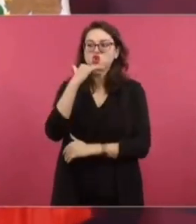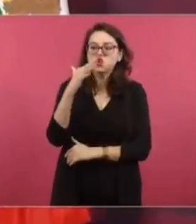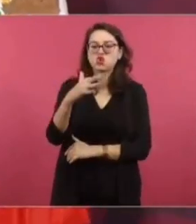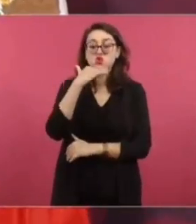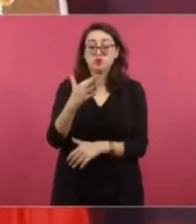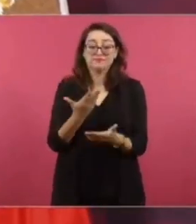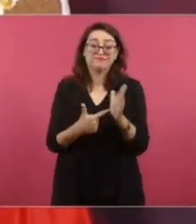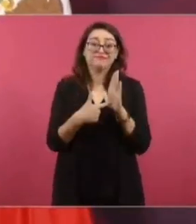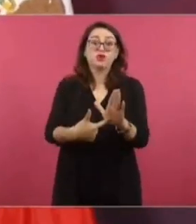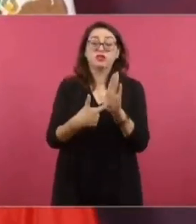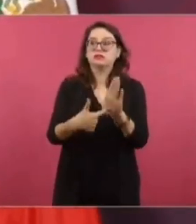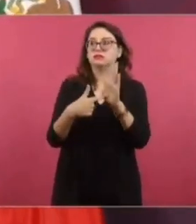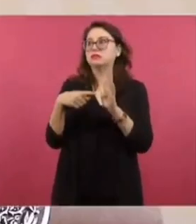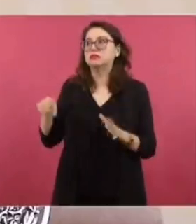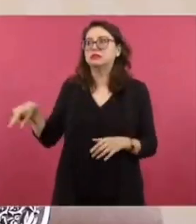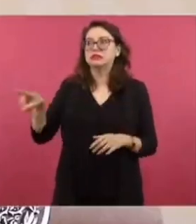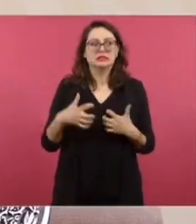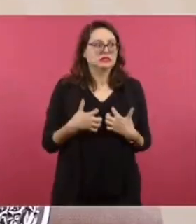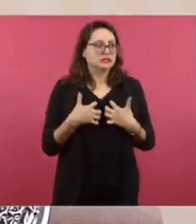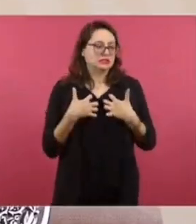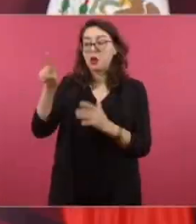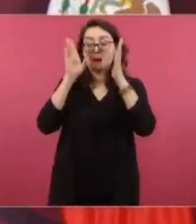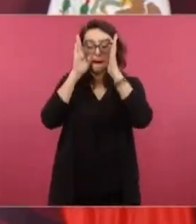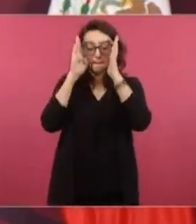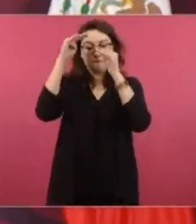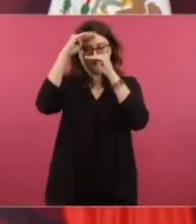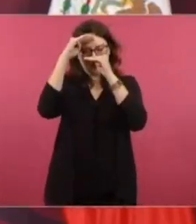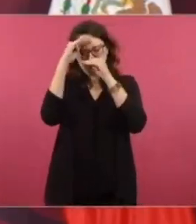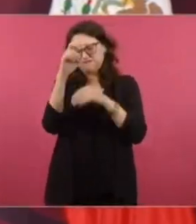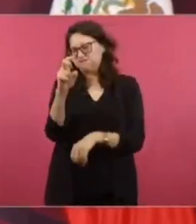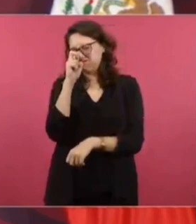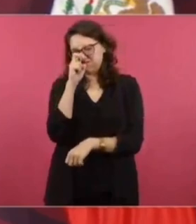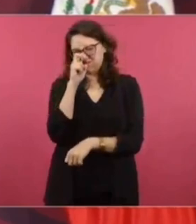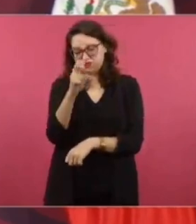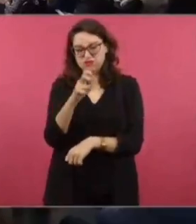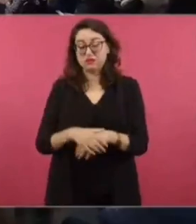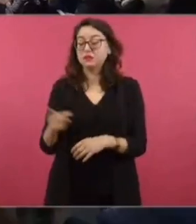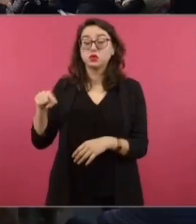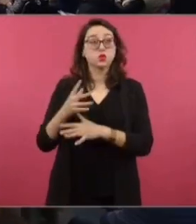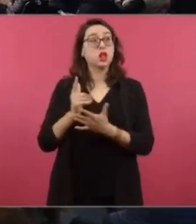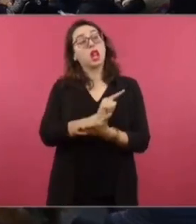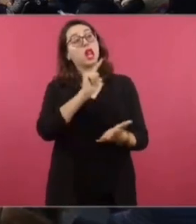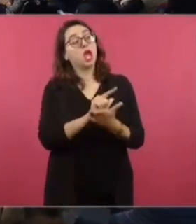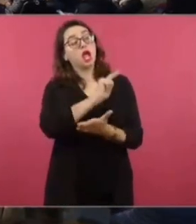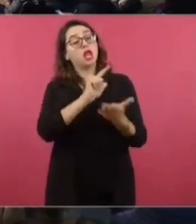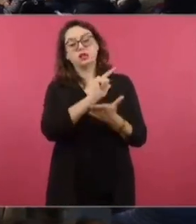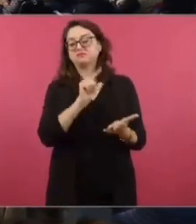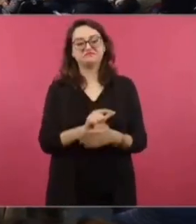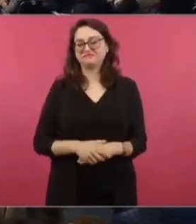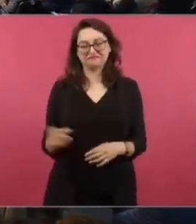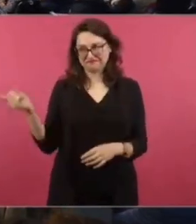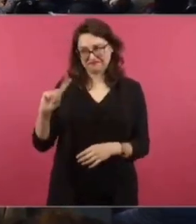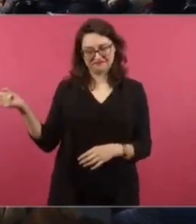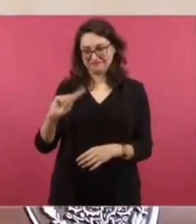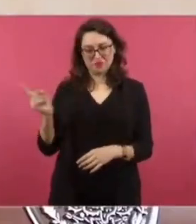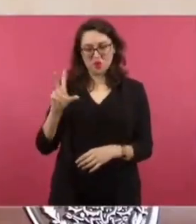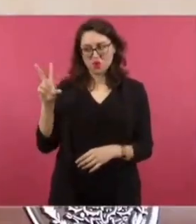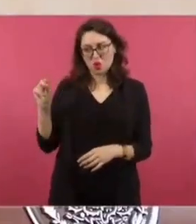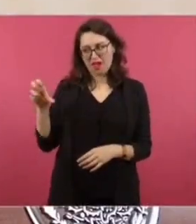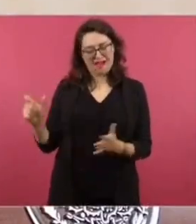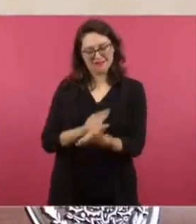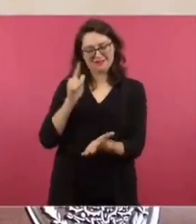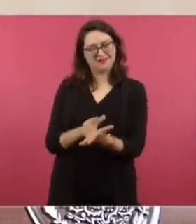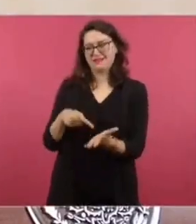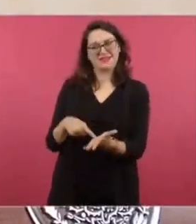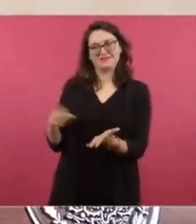Y también están molestos porque no quieren perder sus privilegios. Escudan en el derecho, pero la verdad es que ellos no